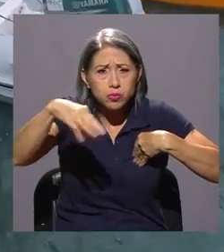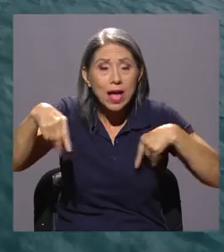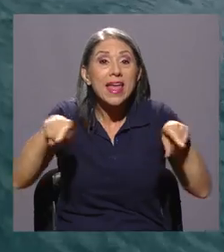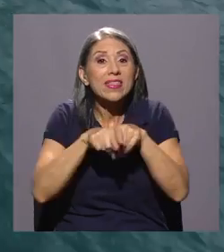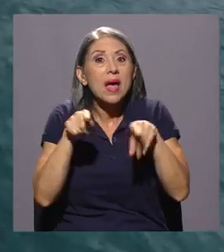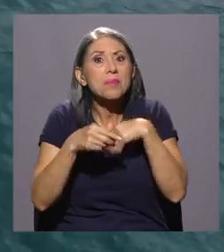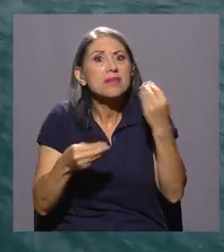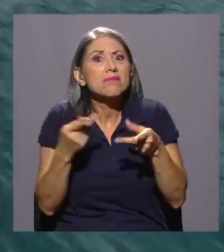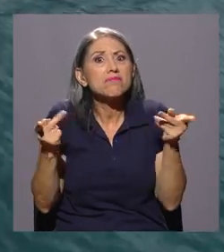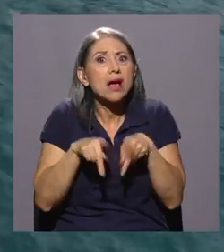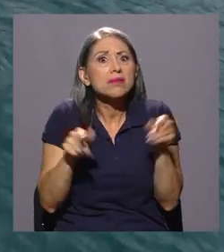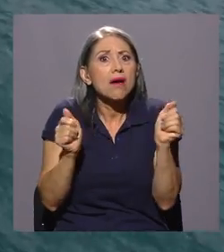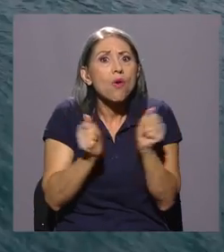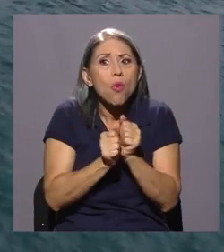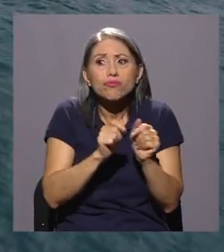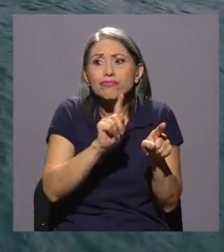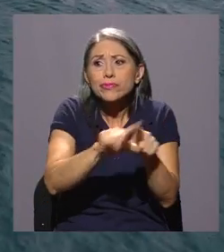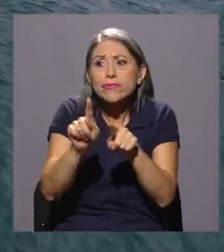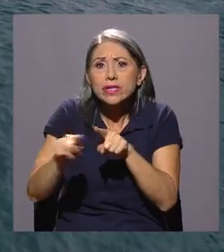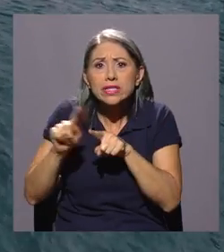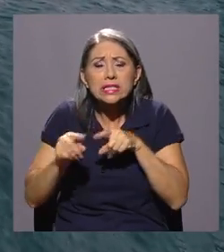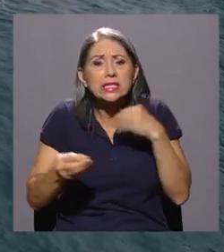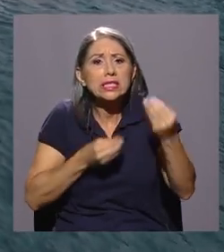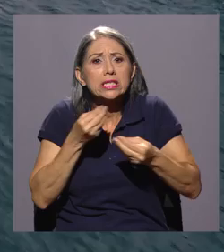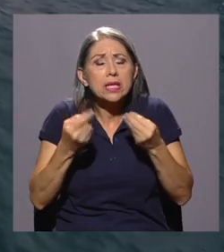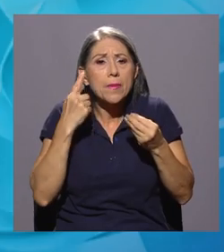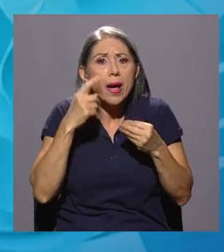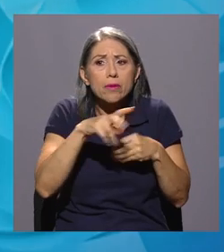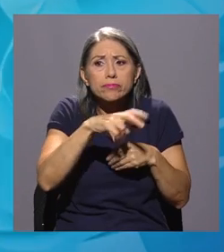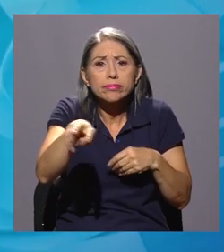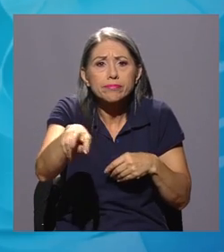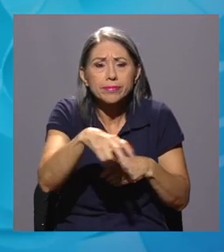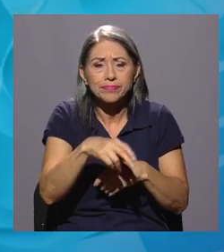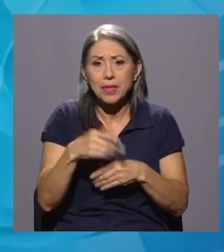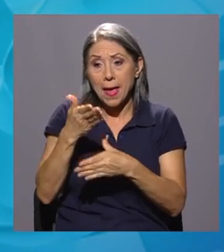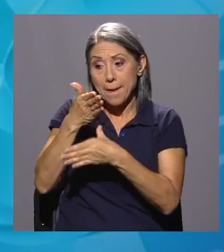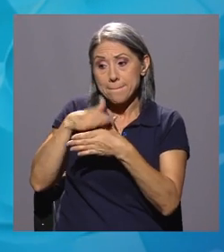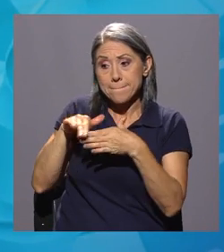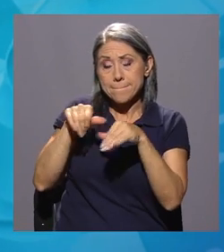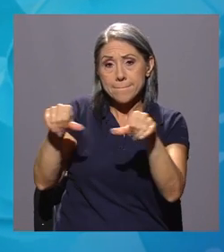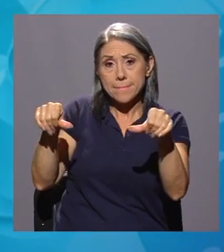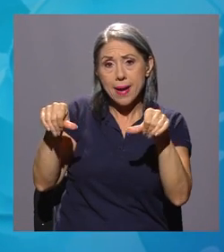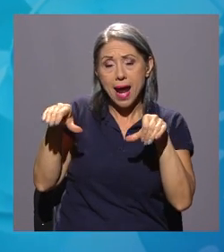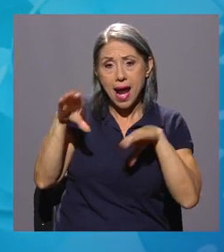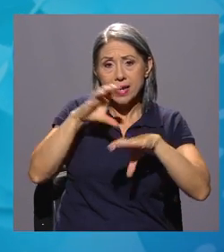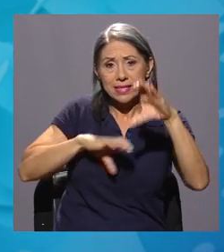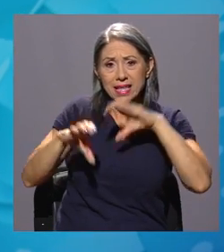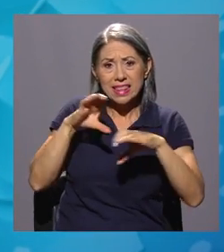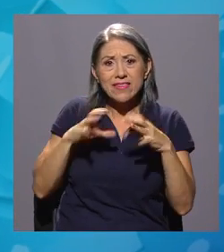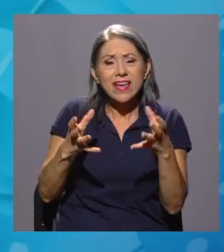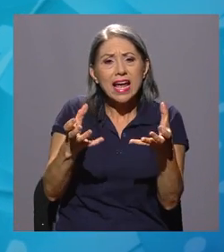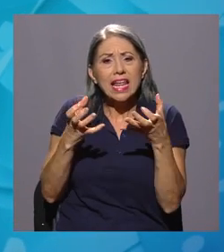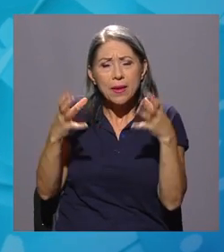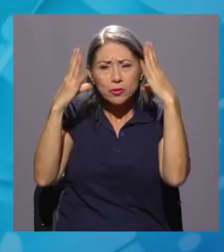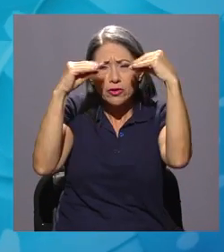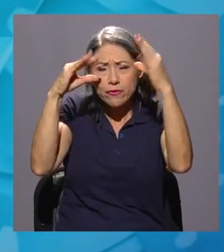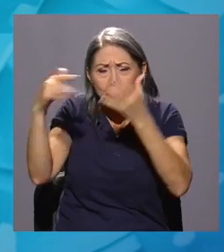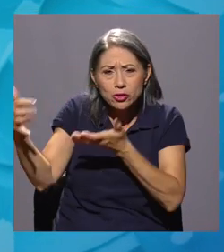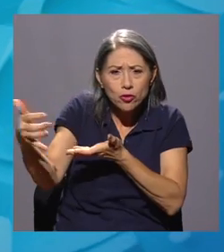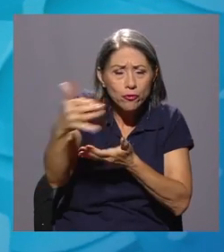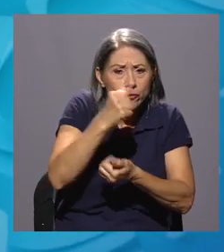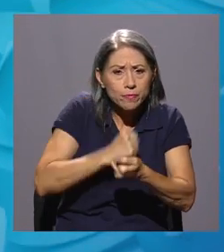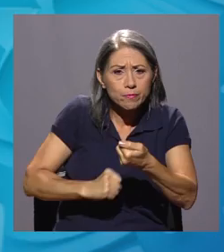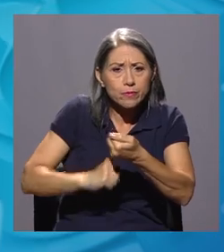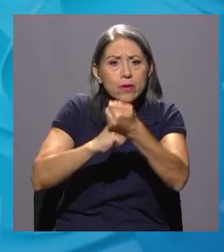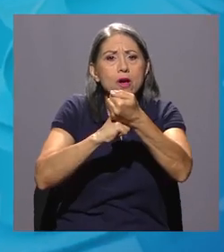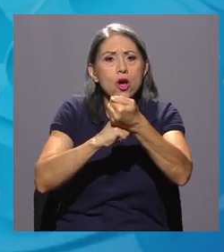factores ambientales en organismos migratorios. La idea es, por la parte científica, generar datos que respalden y